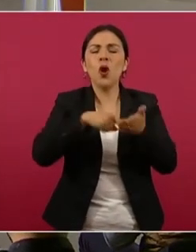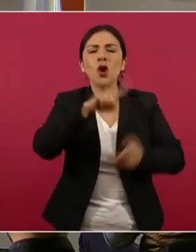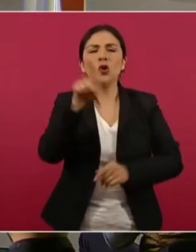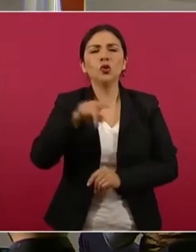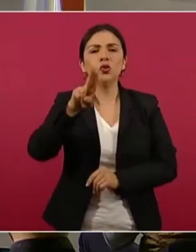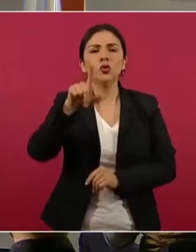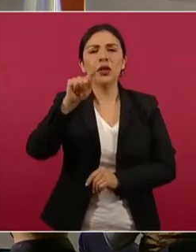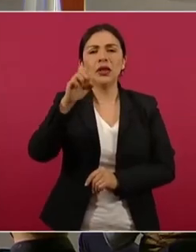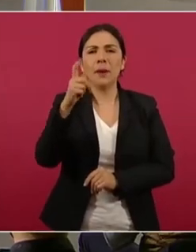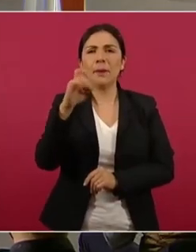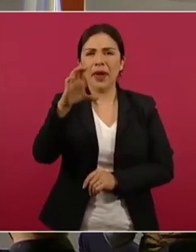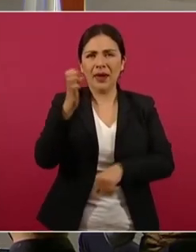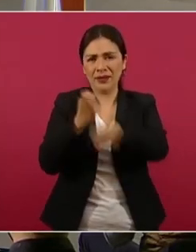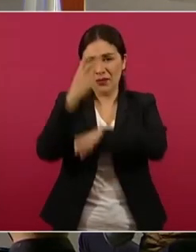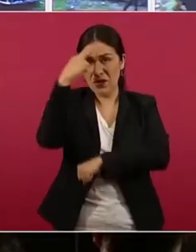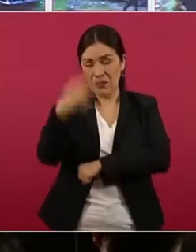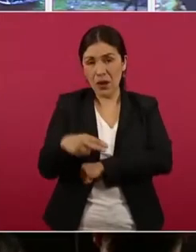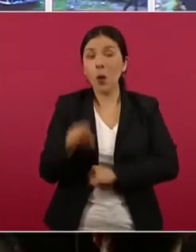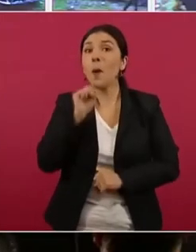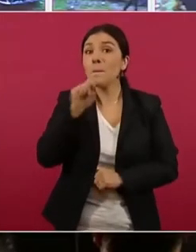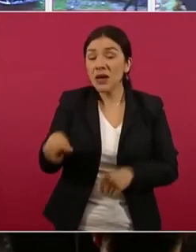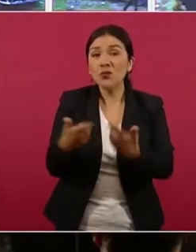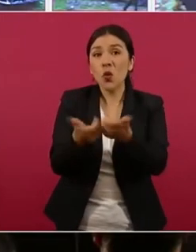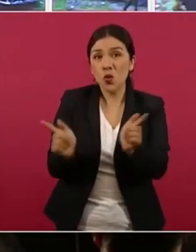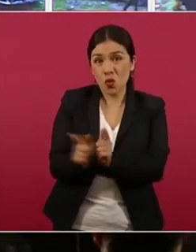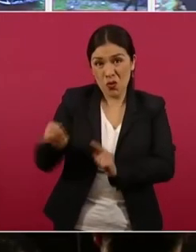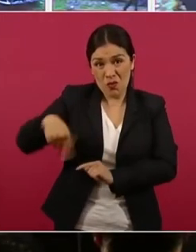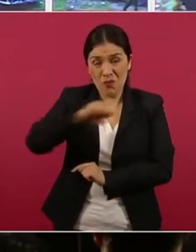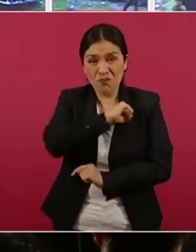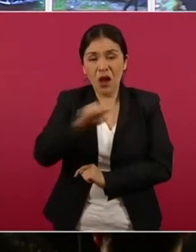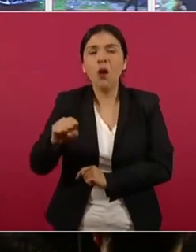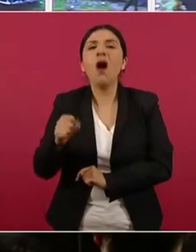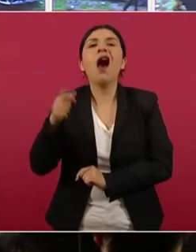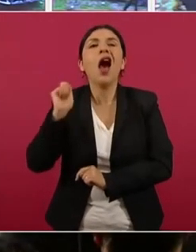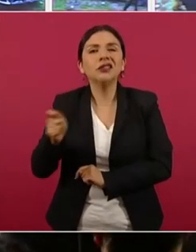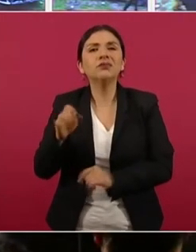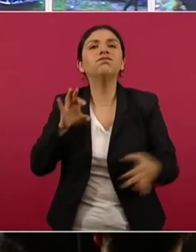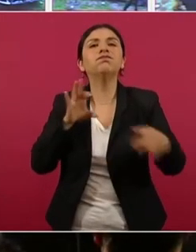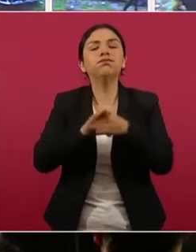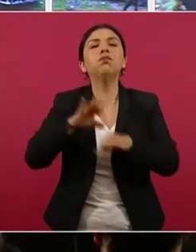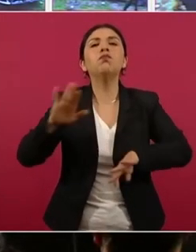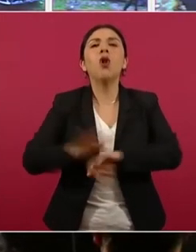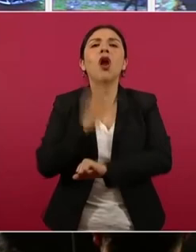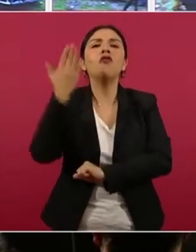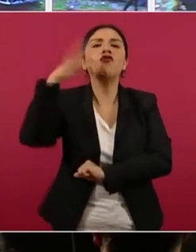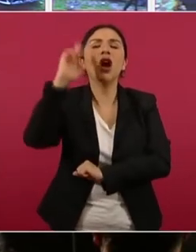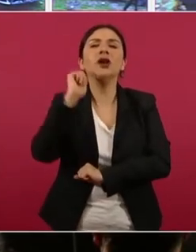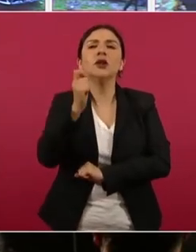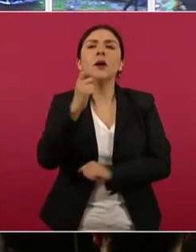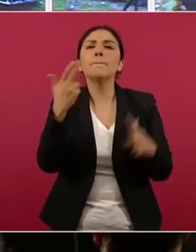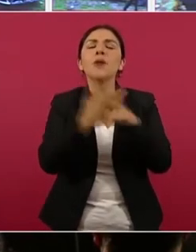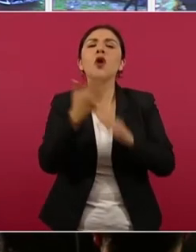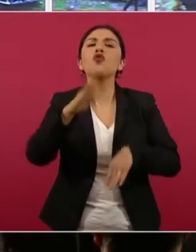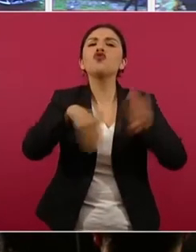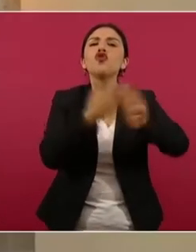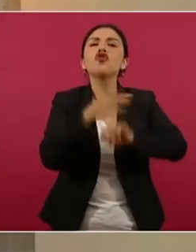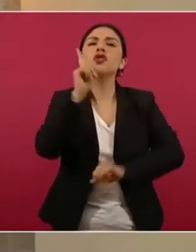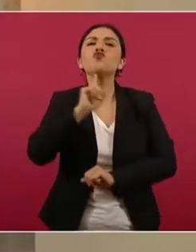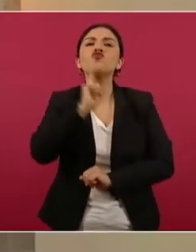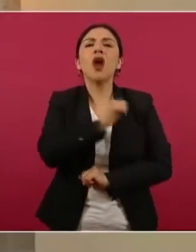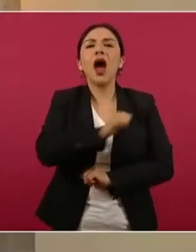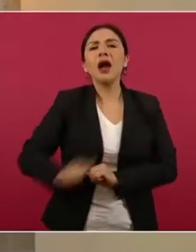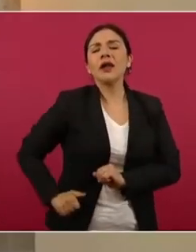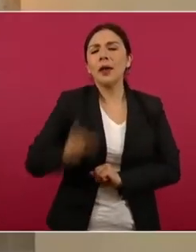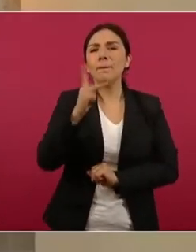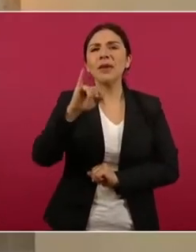Estado de México, y este mismo grupo criminal está vinculado al atentado en contra de la alcaldesa de